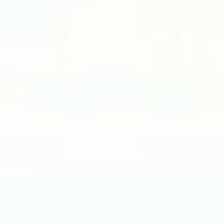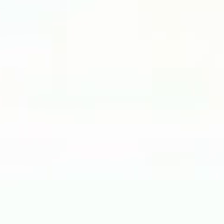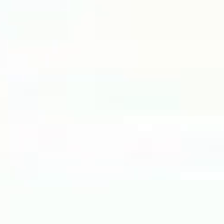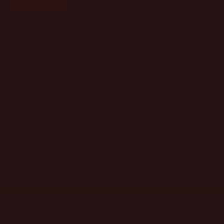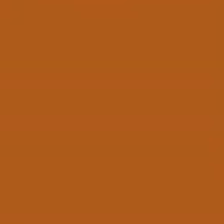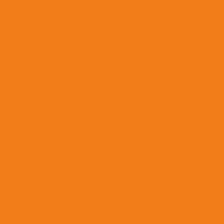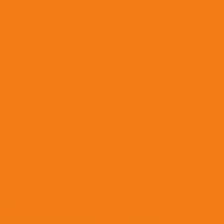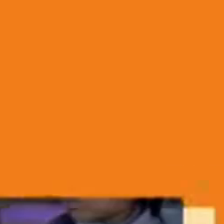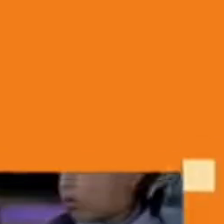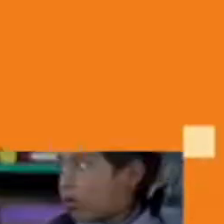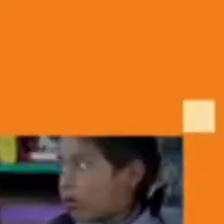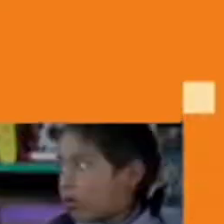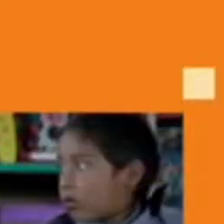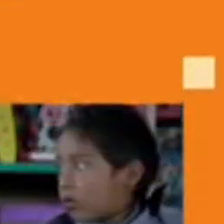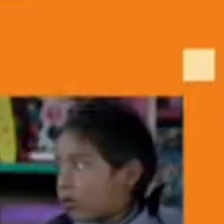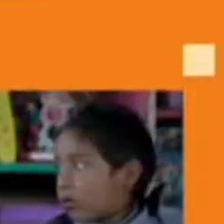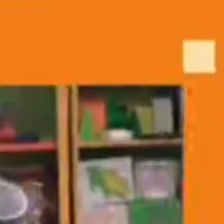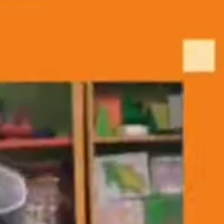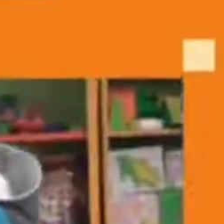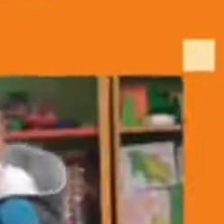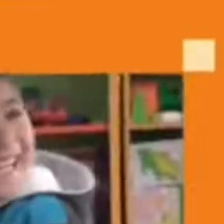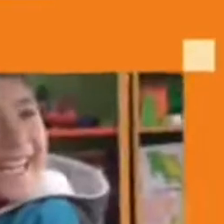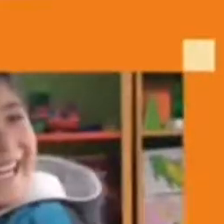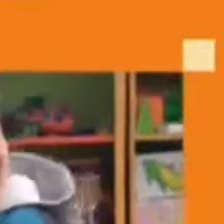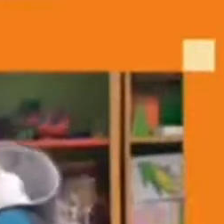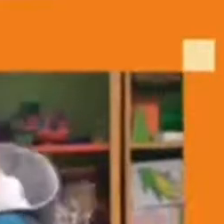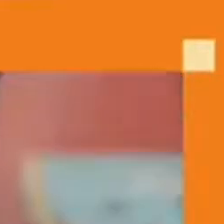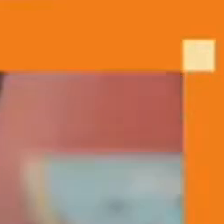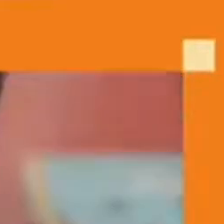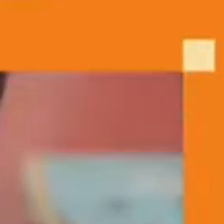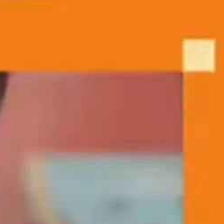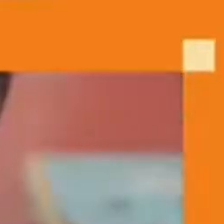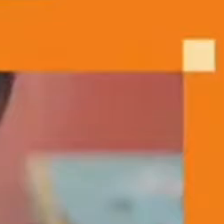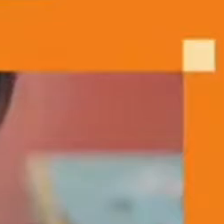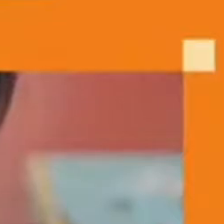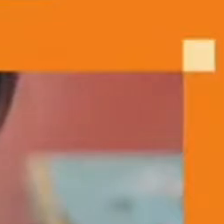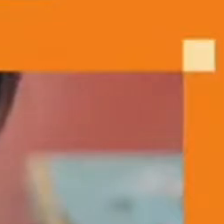Estamos viendo Aprendo en Casa Secundaria